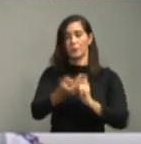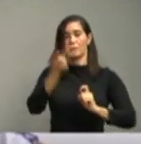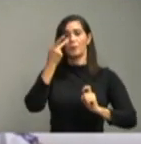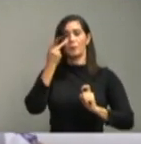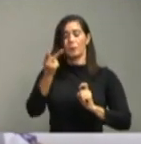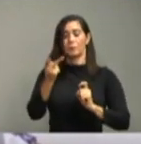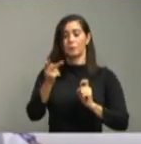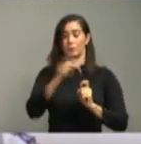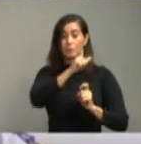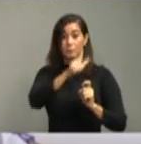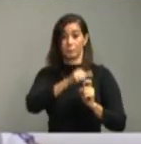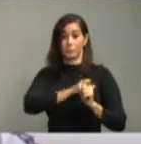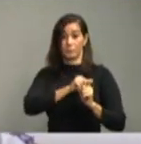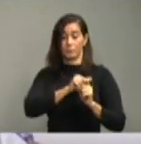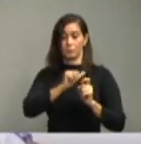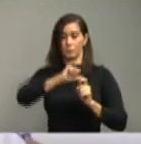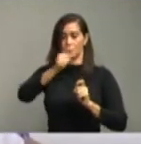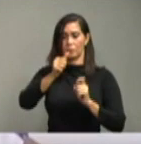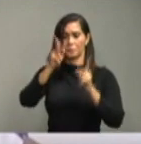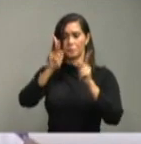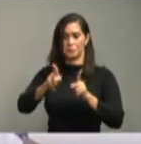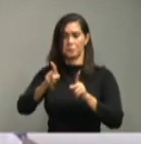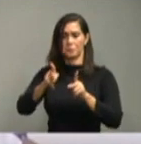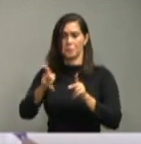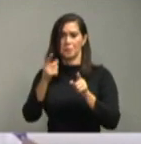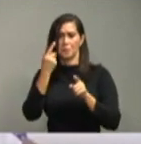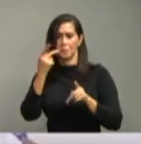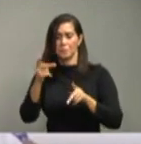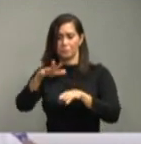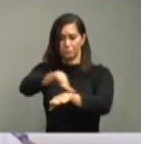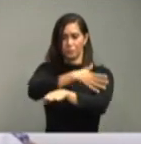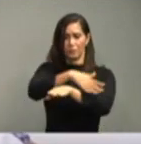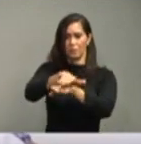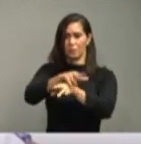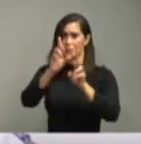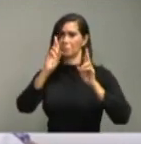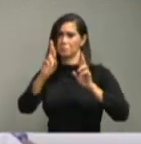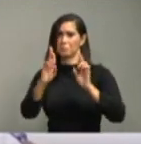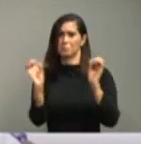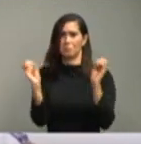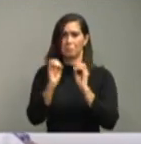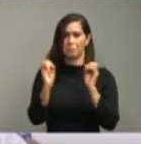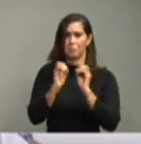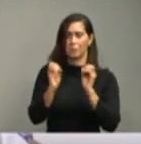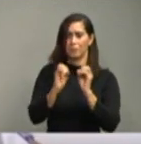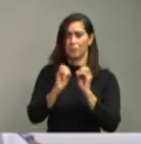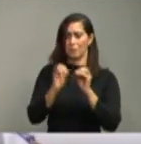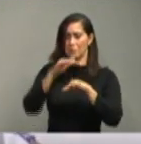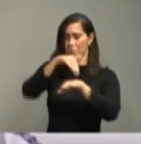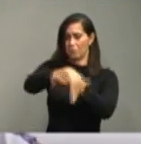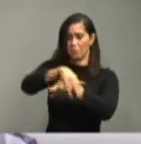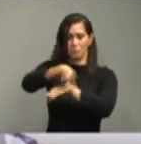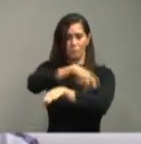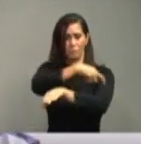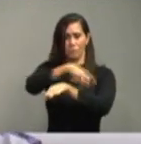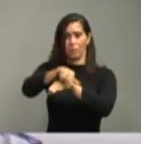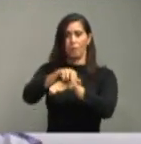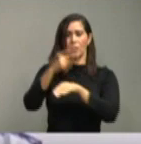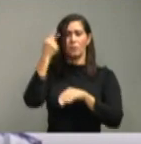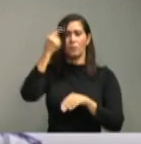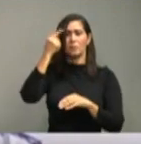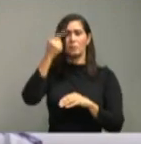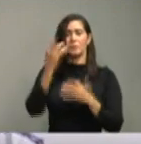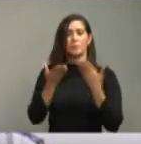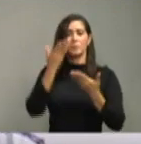comportamiento de muchas personas que siguen violando tanto el toque de queda como las medidas de aislamiento, ¿entiende usted que para julio